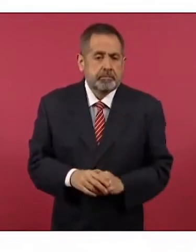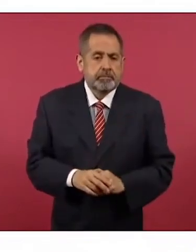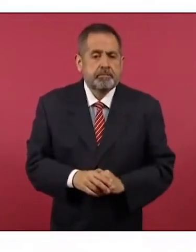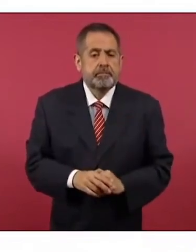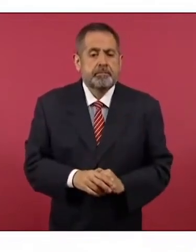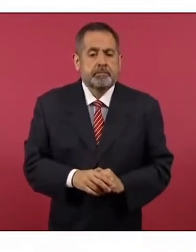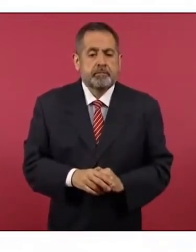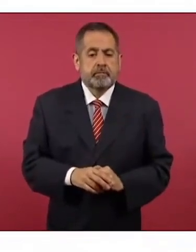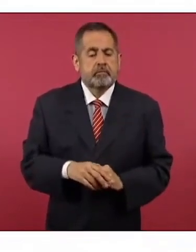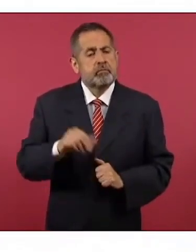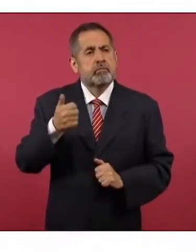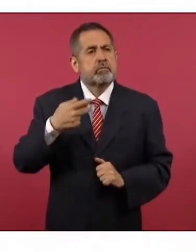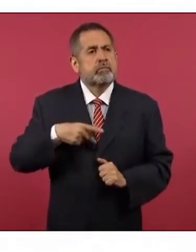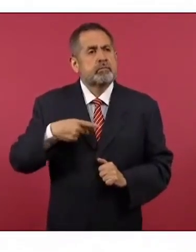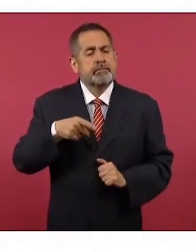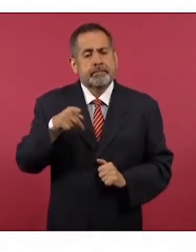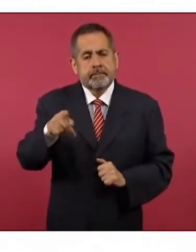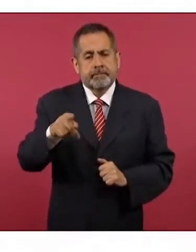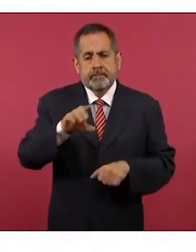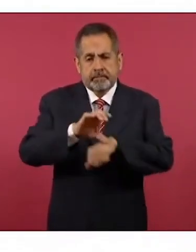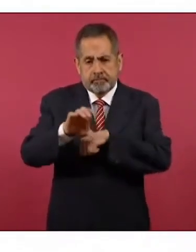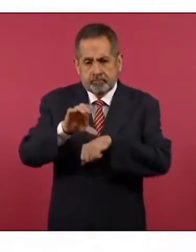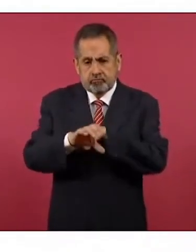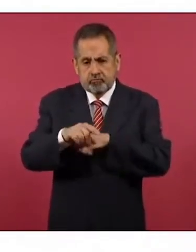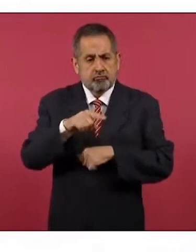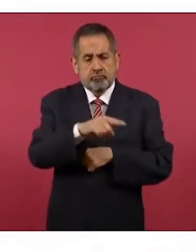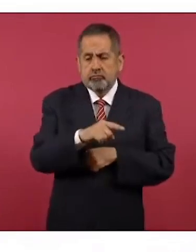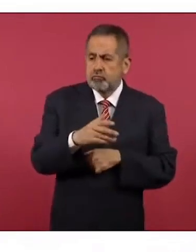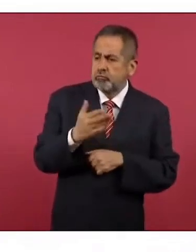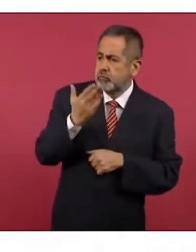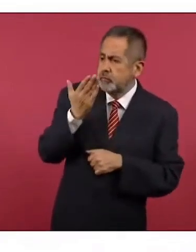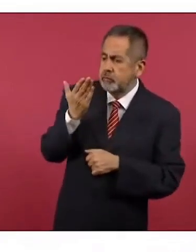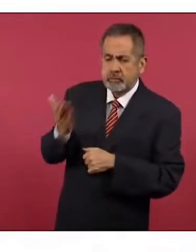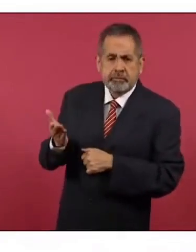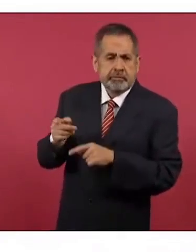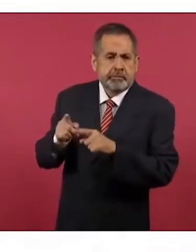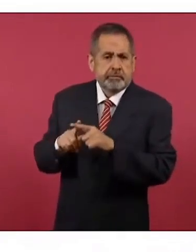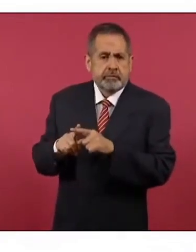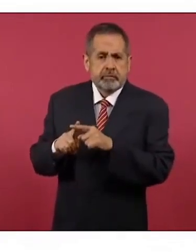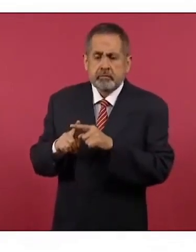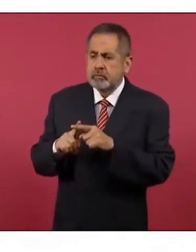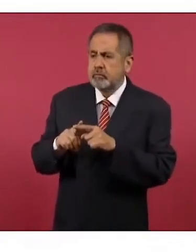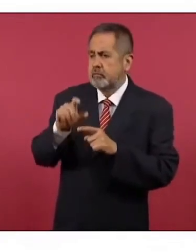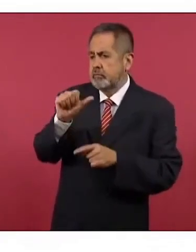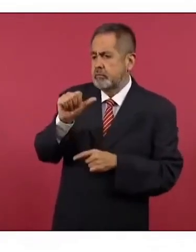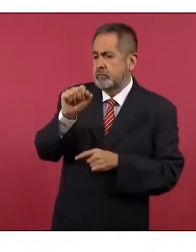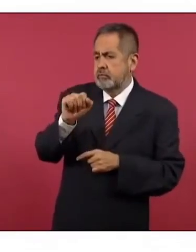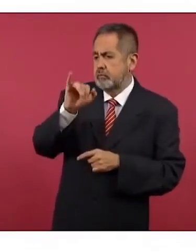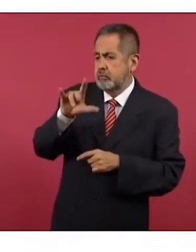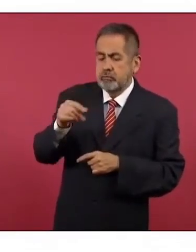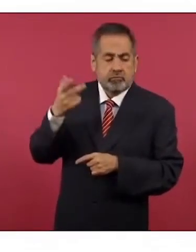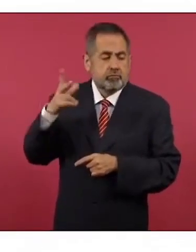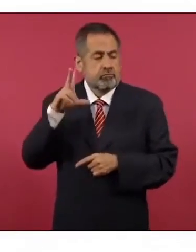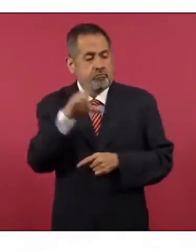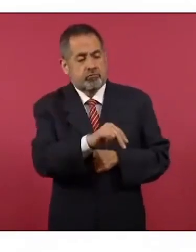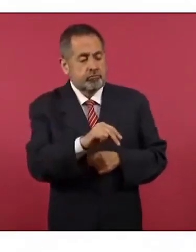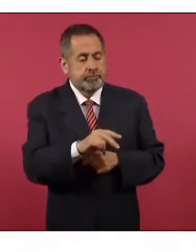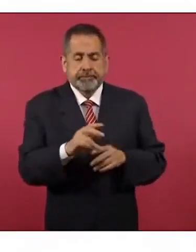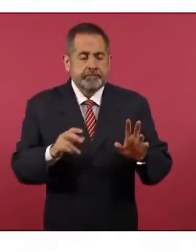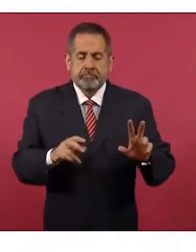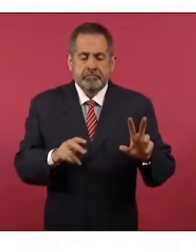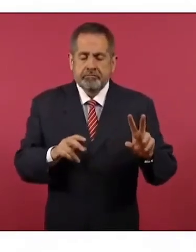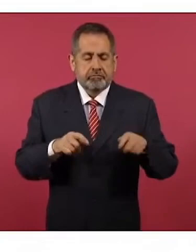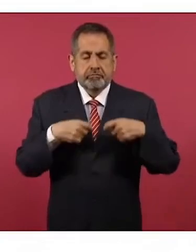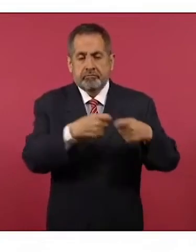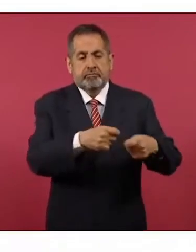Un ciudadano colombiano que solicitó incluso asilo político, le fue negado, obtuvo